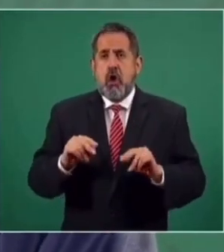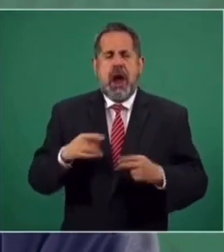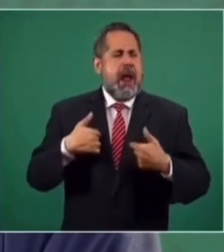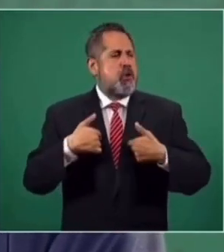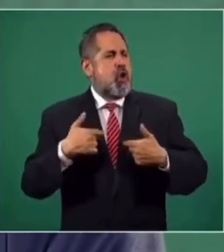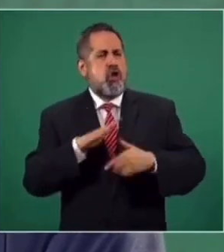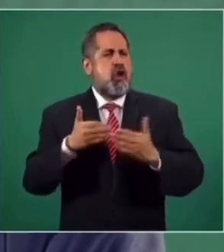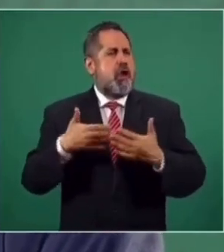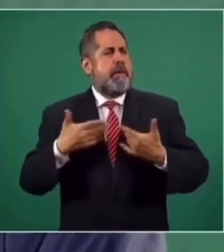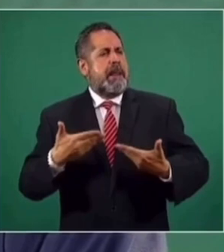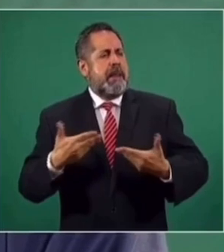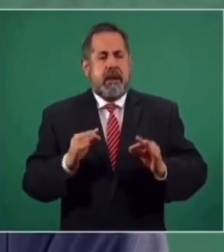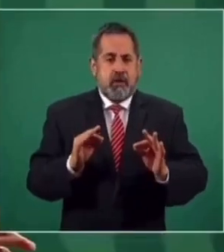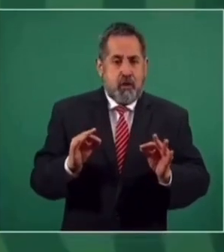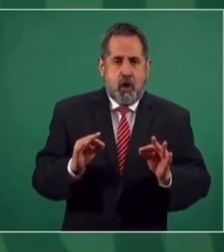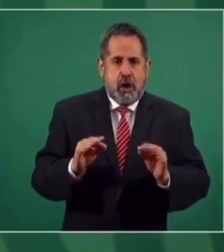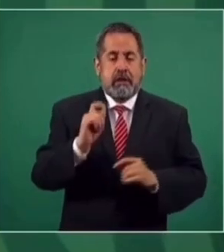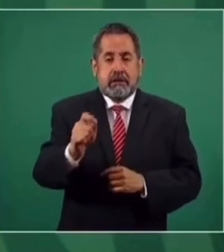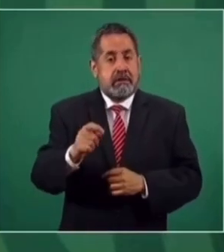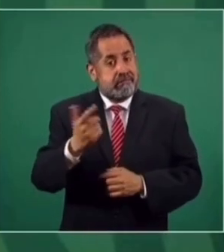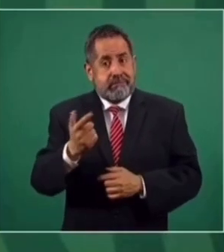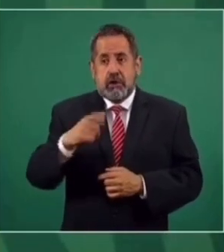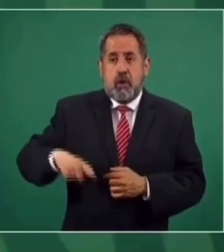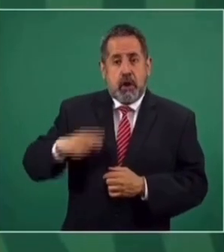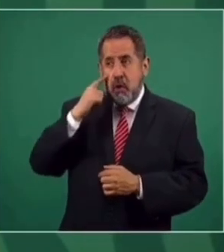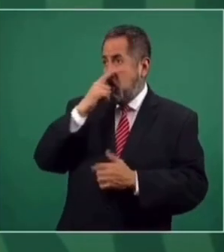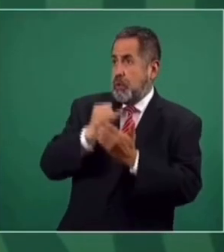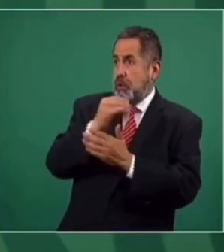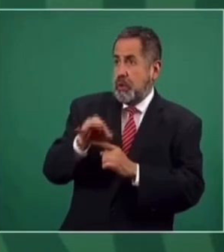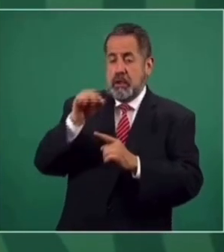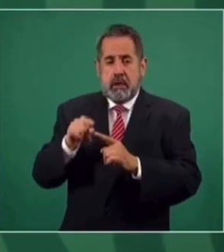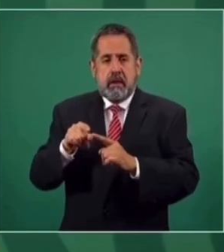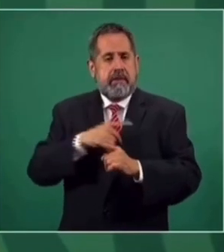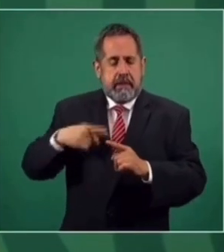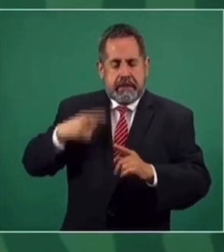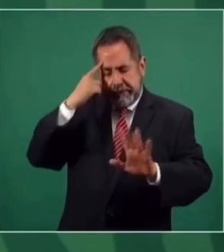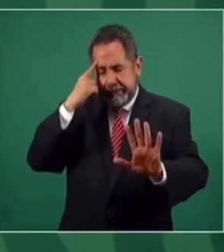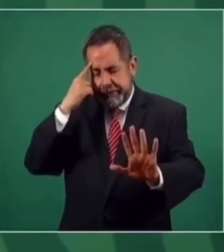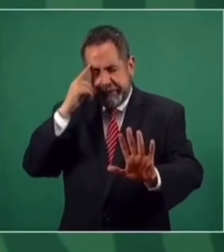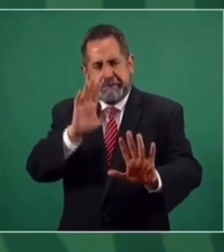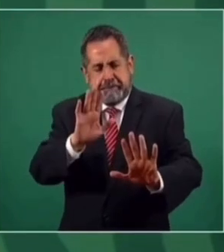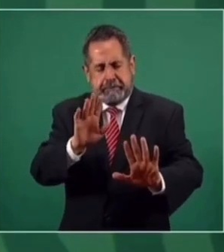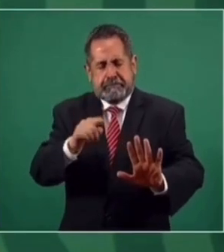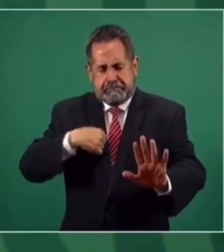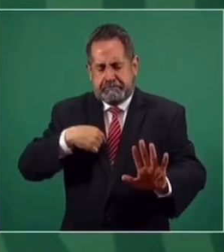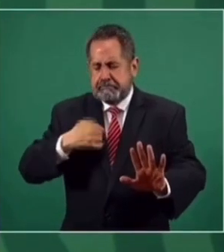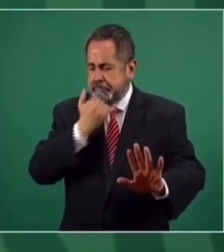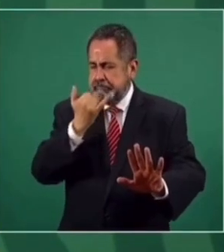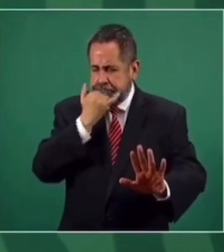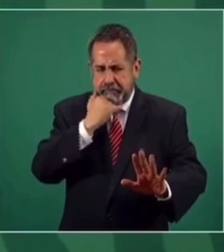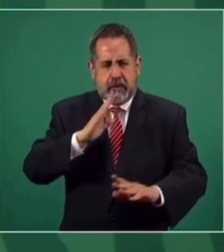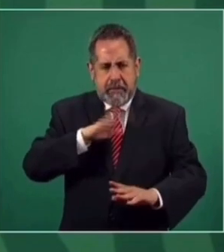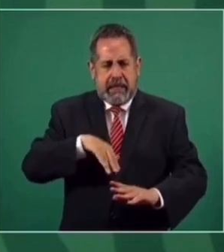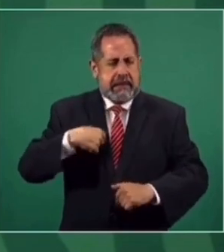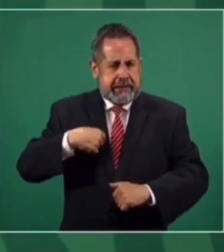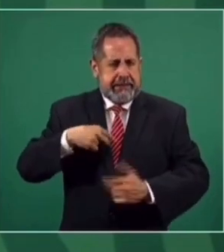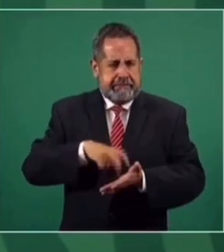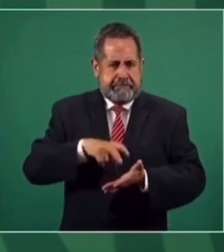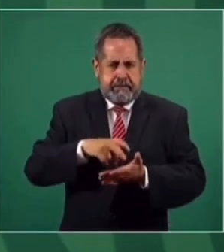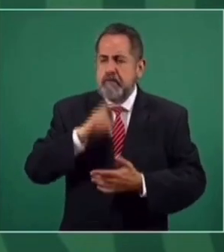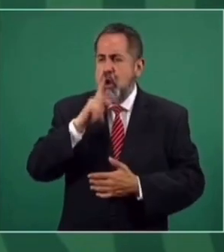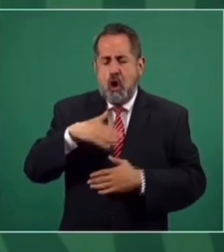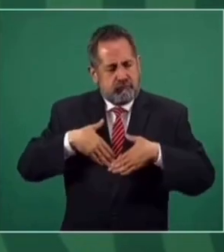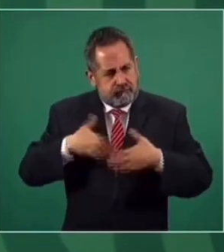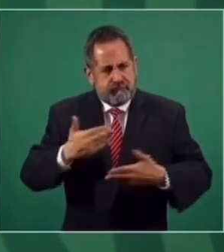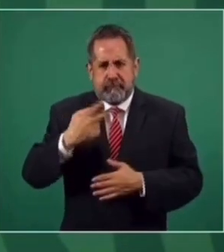además así tiene que ser un gobierno democrático, tener capacidad para rectificar y decir la verdad,